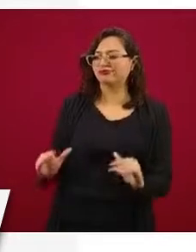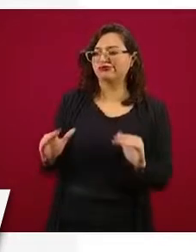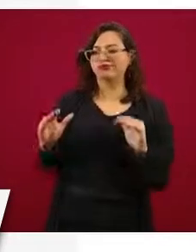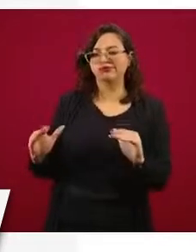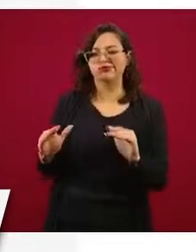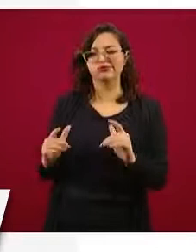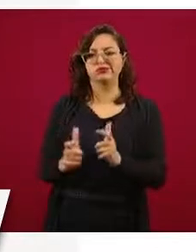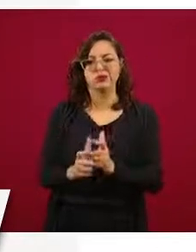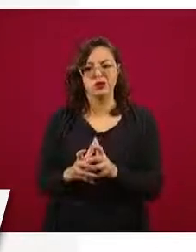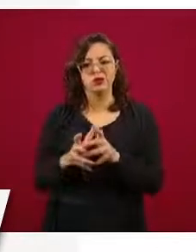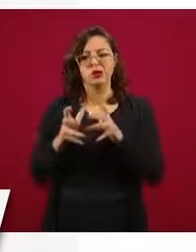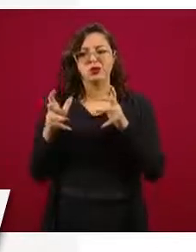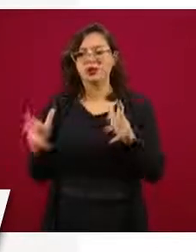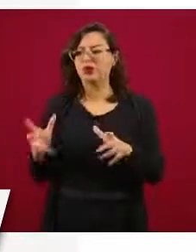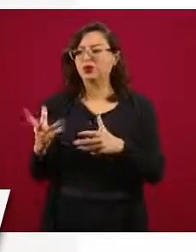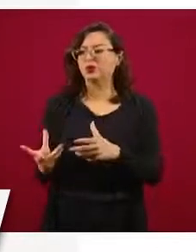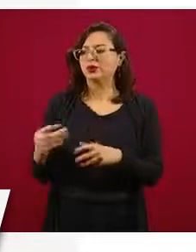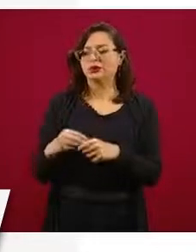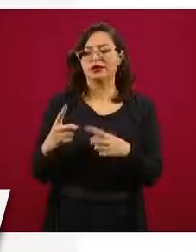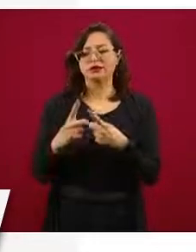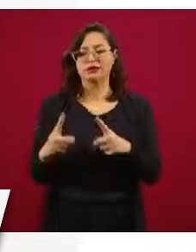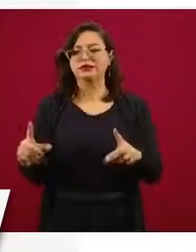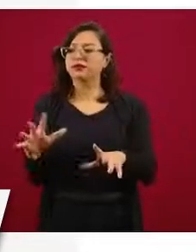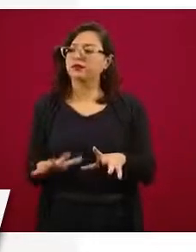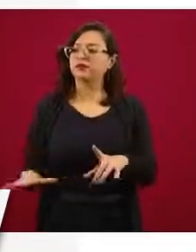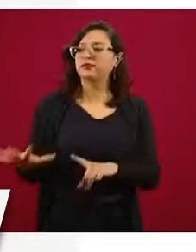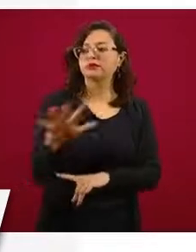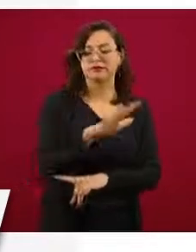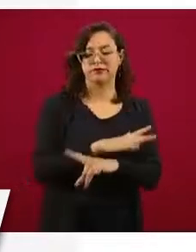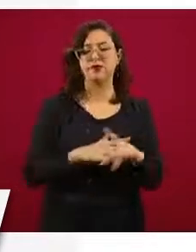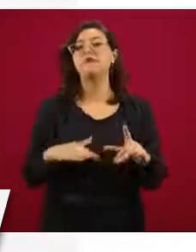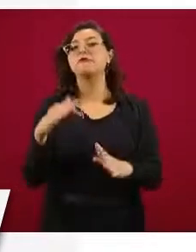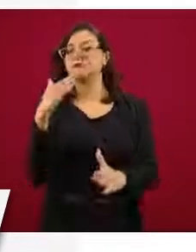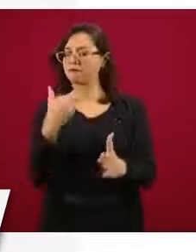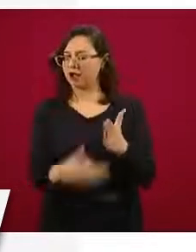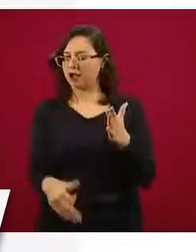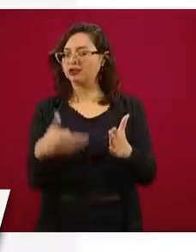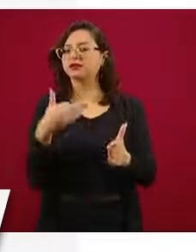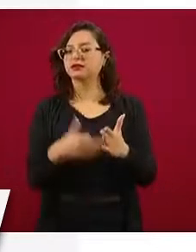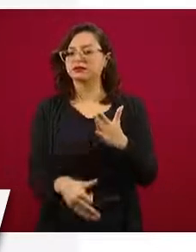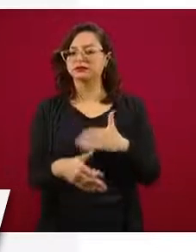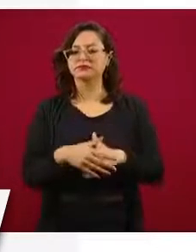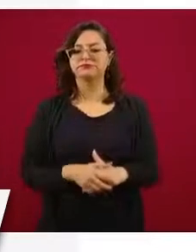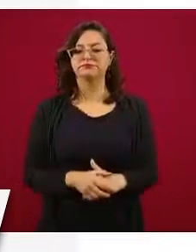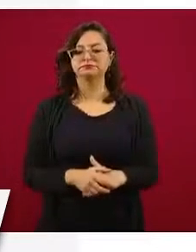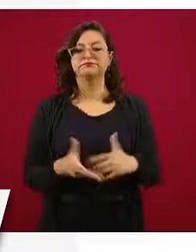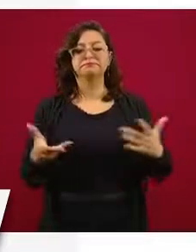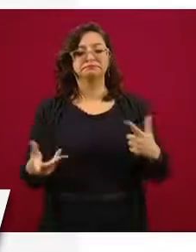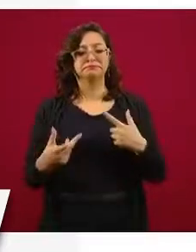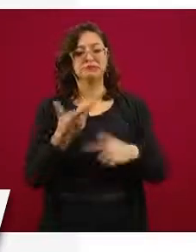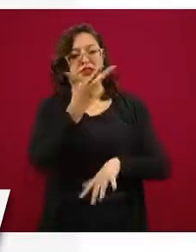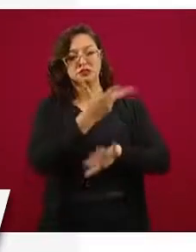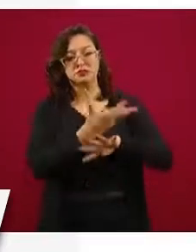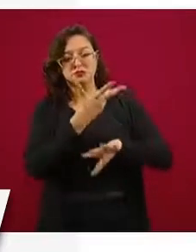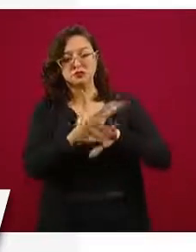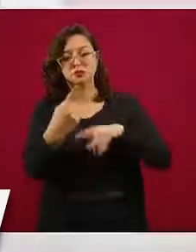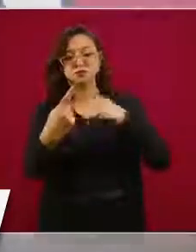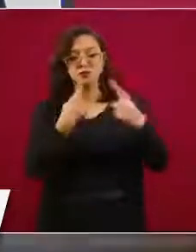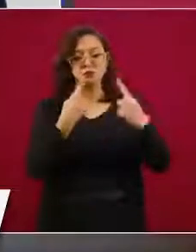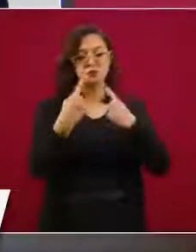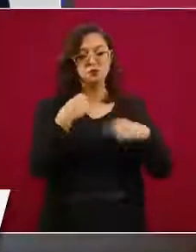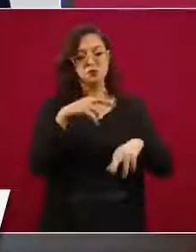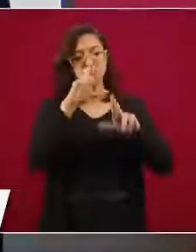crecimiento inclusivo y de desarrollo social. Reconocemos la continuación del diálogo respetuoso con Estados Unidos.